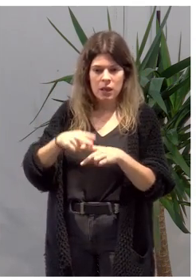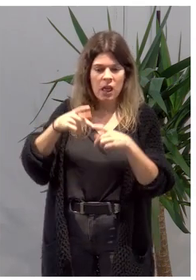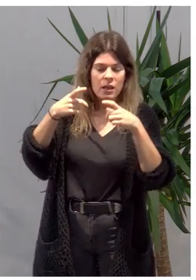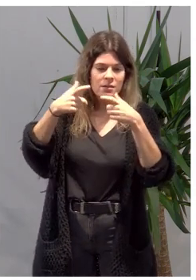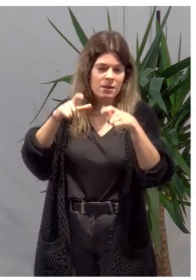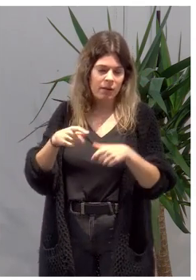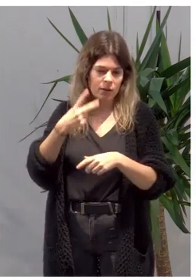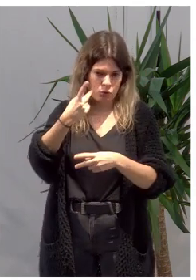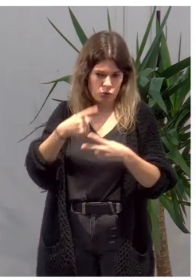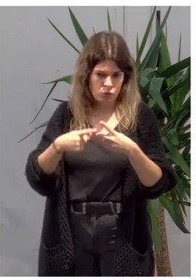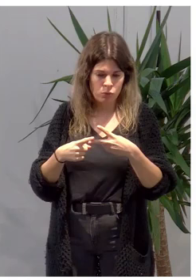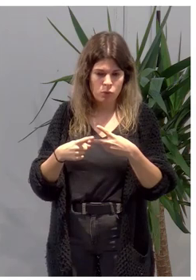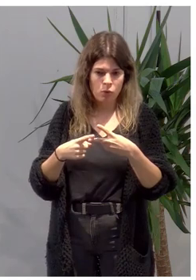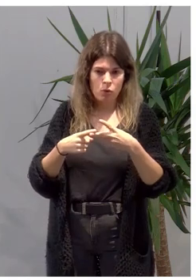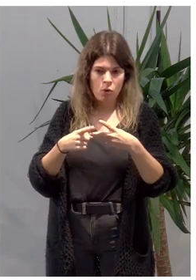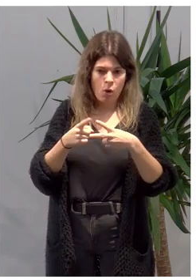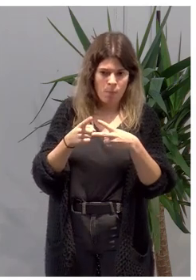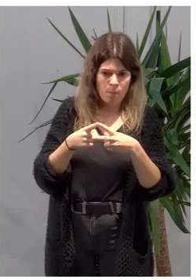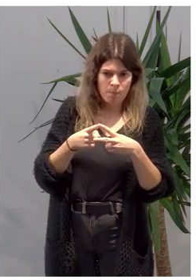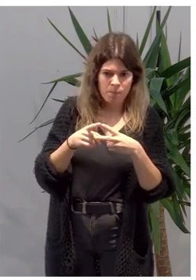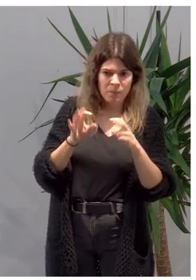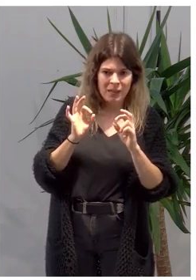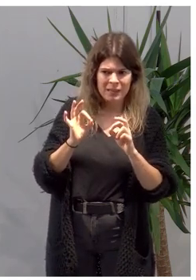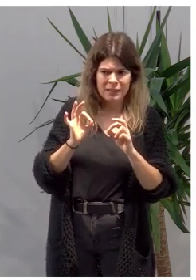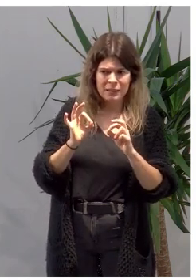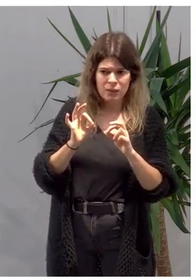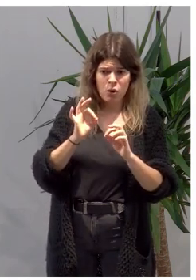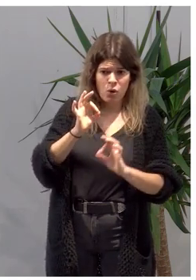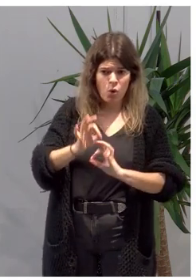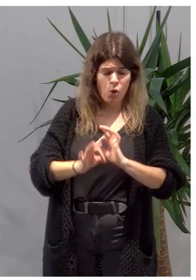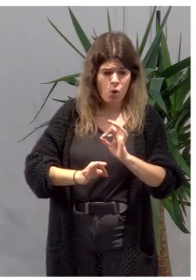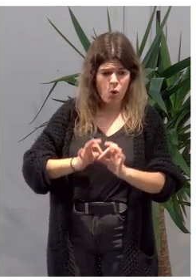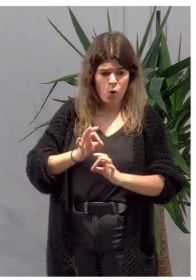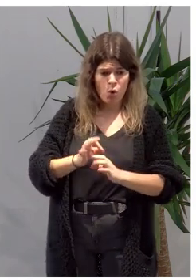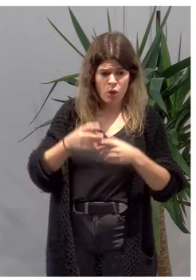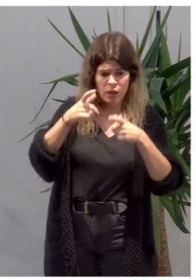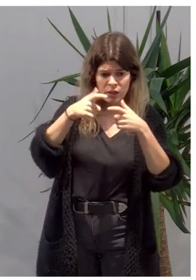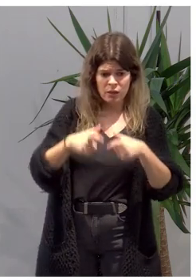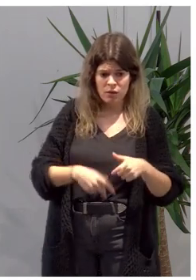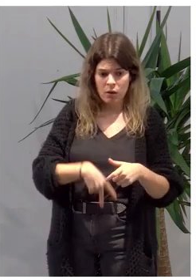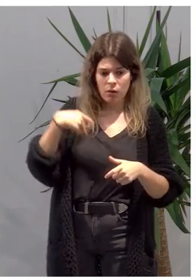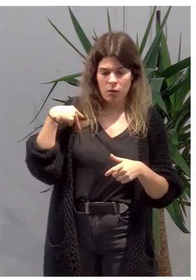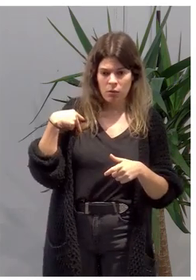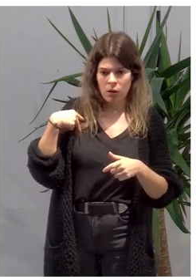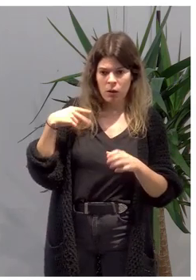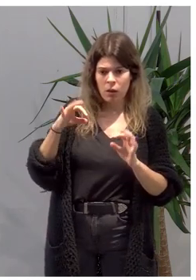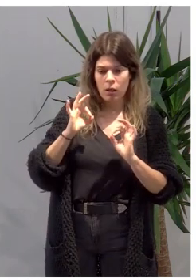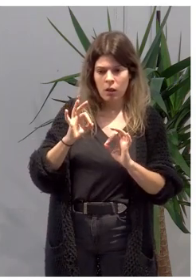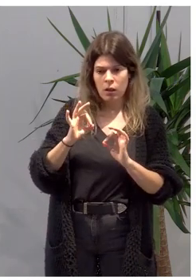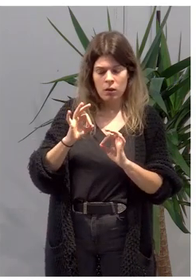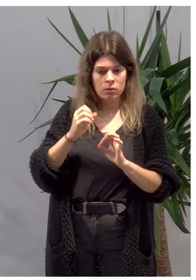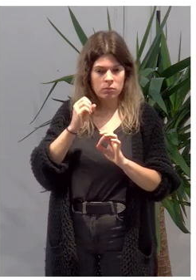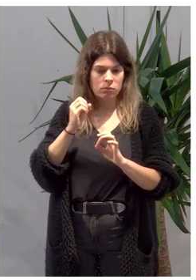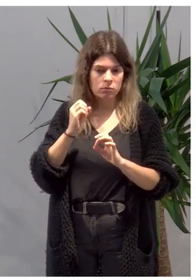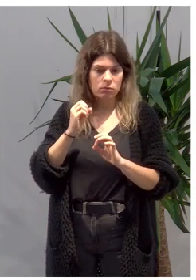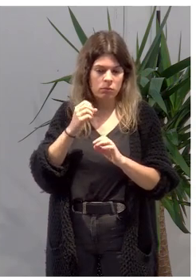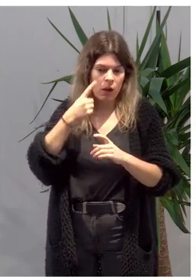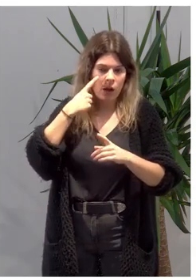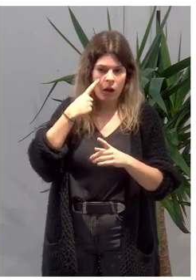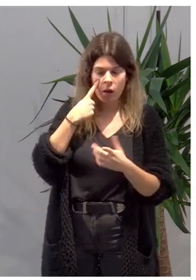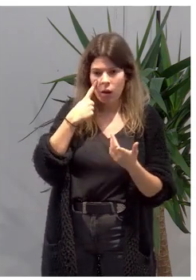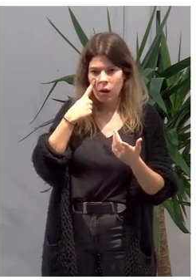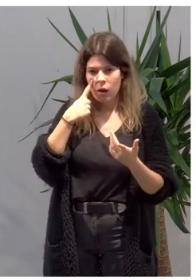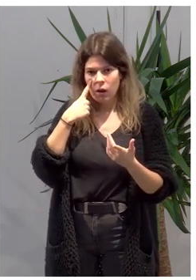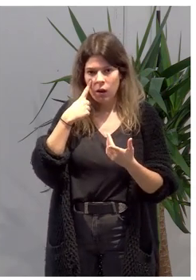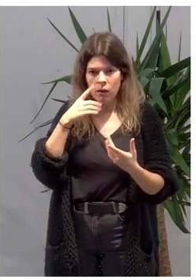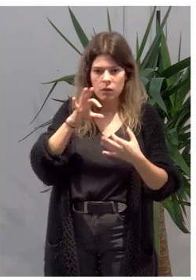niveles. Por un lado, vamos a tener uno de nivel global en cuanto a la visión estratégica, ¿no?, de la formación puesta en marcha, hasta qué punto encaja realmente con